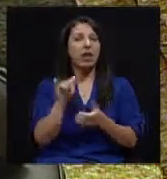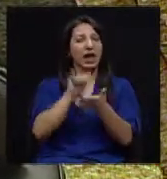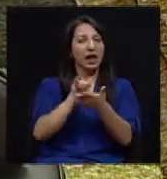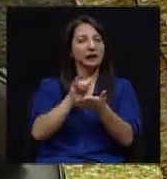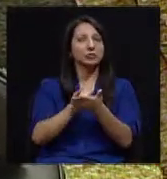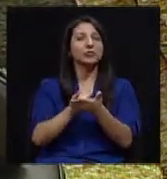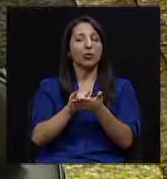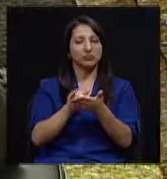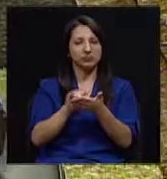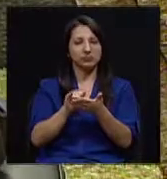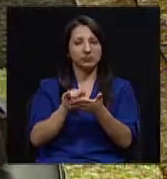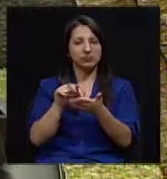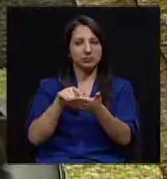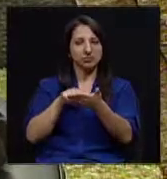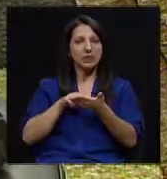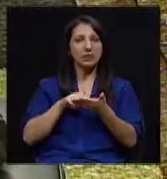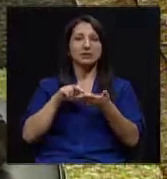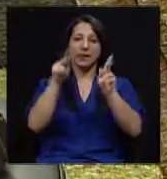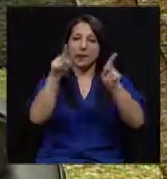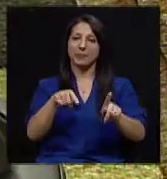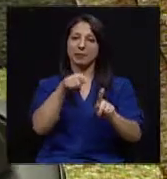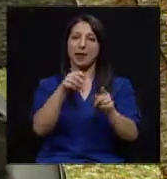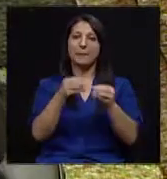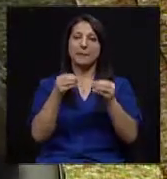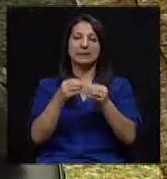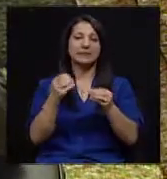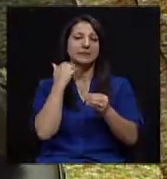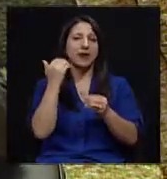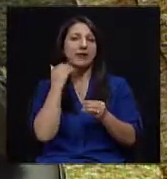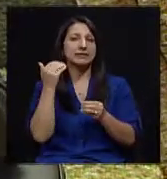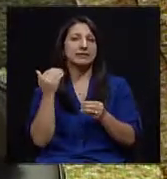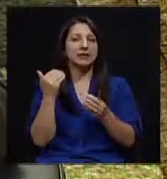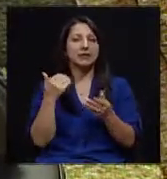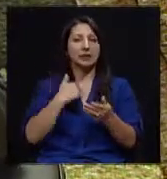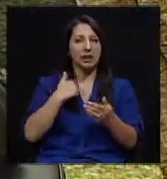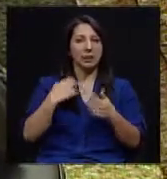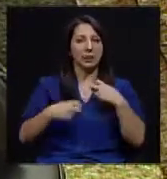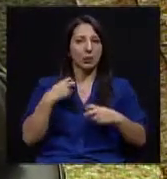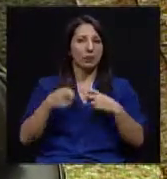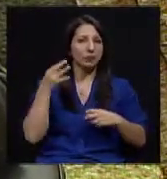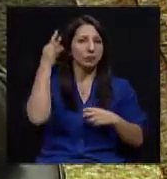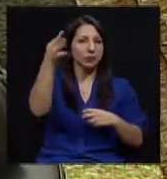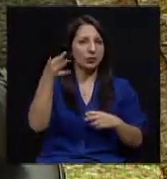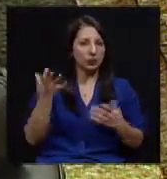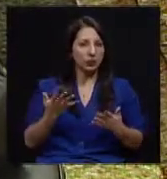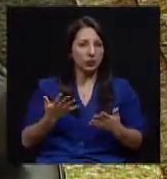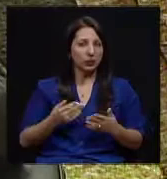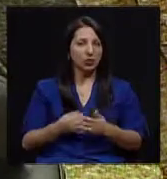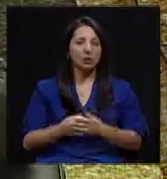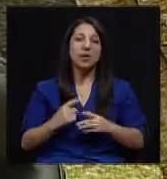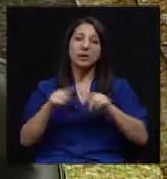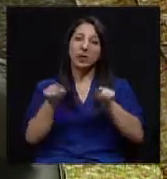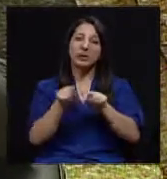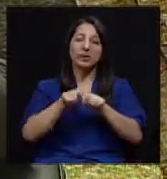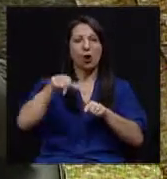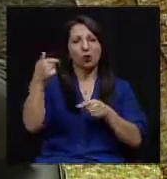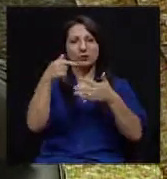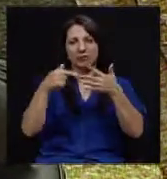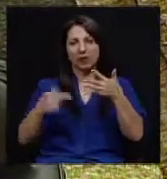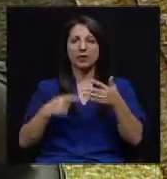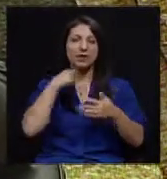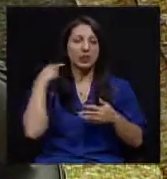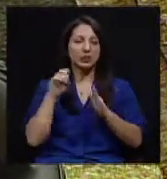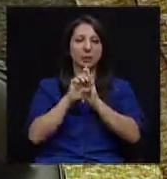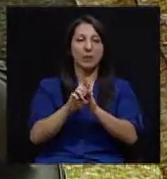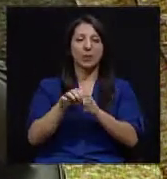Eso nos indica que este individuo probablemente sea más propenso a tener problemas a futuro. Pero además otros factores de